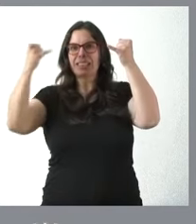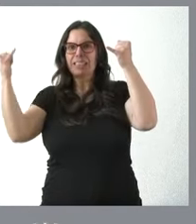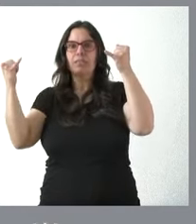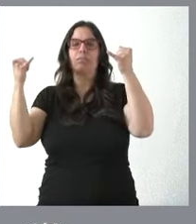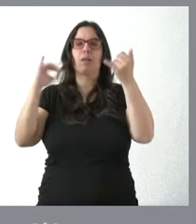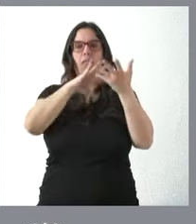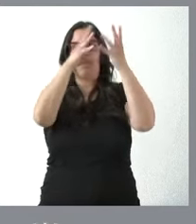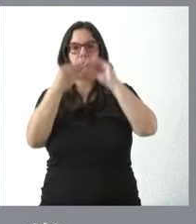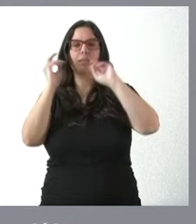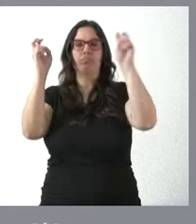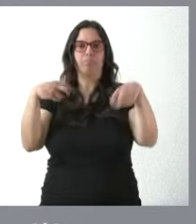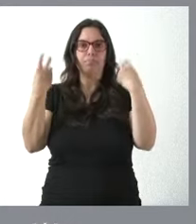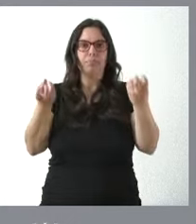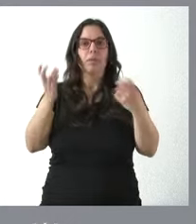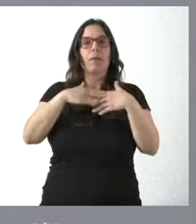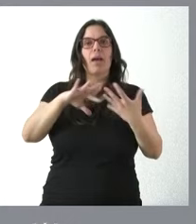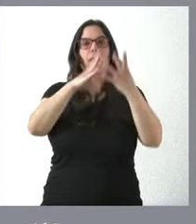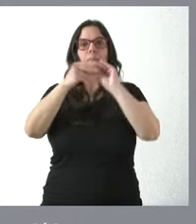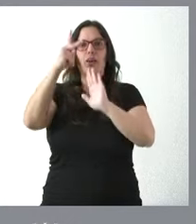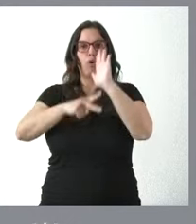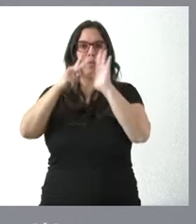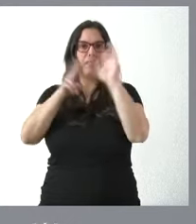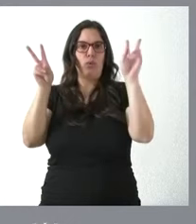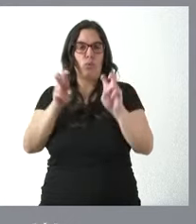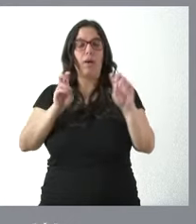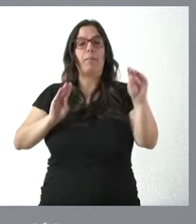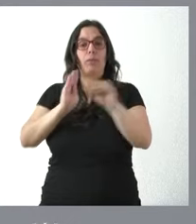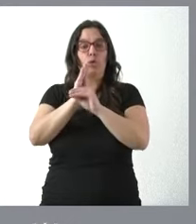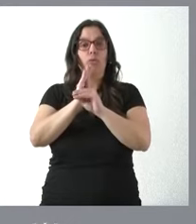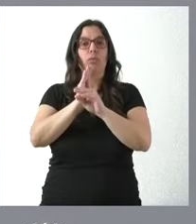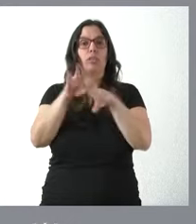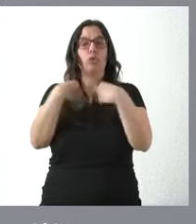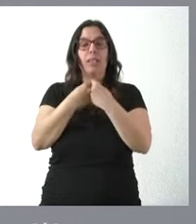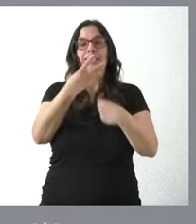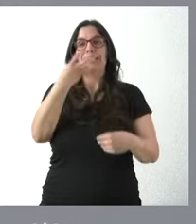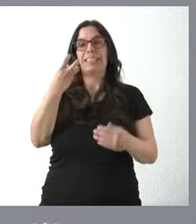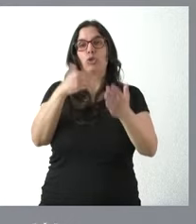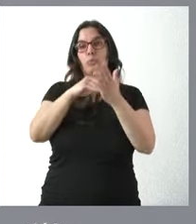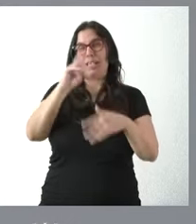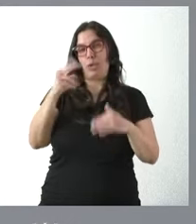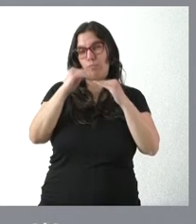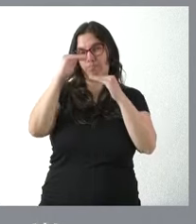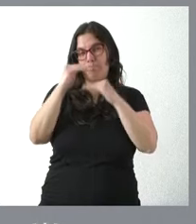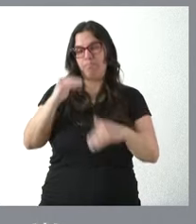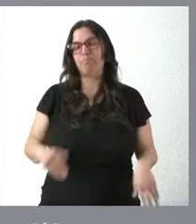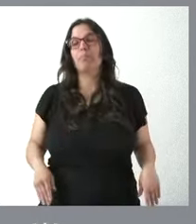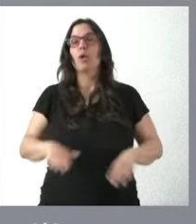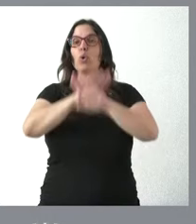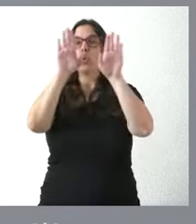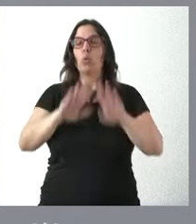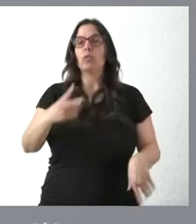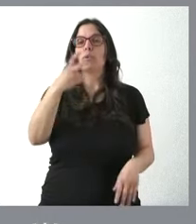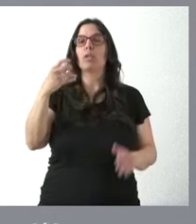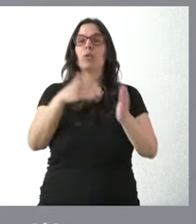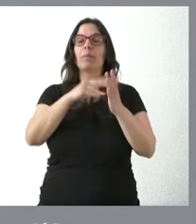y la renovación para adaptarla a la normativa existente. La inversión, como les digo, es de algo más de 300.000 euros. Y, por último, 200